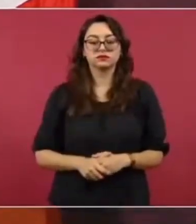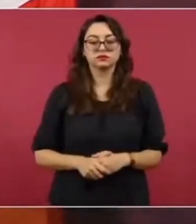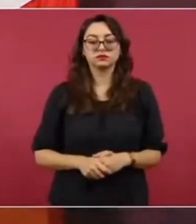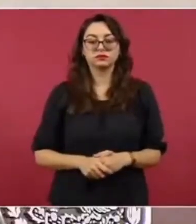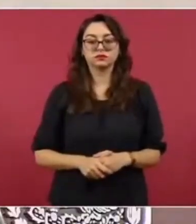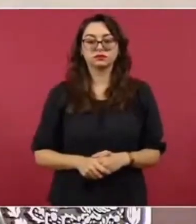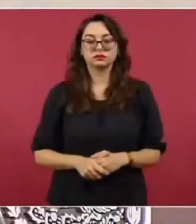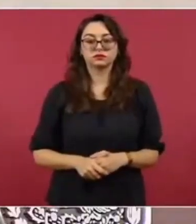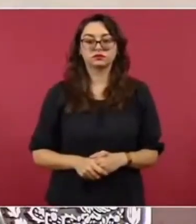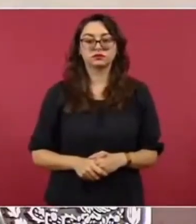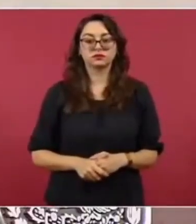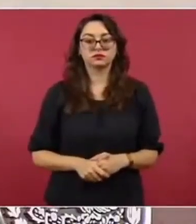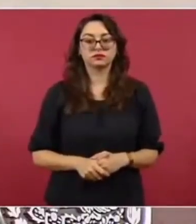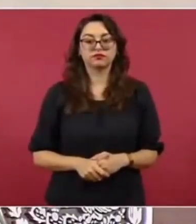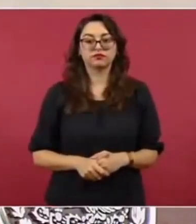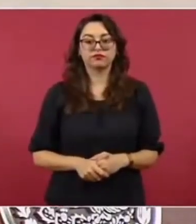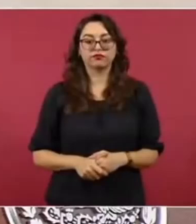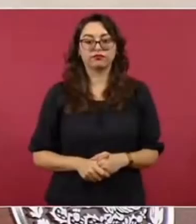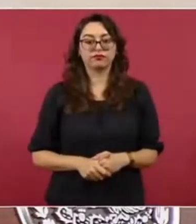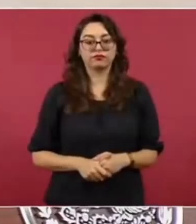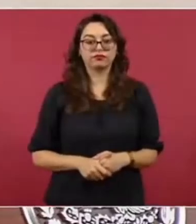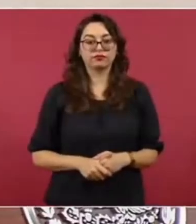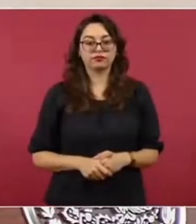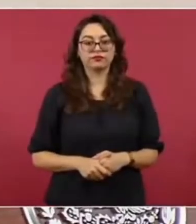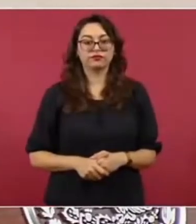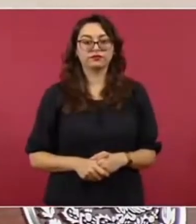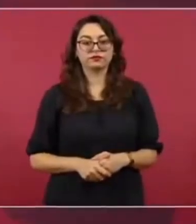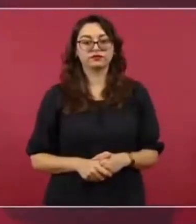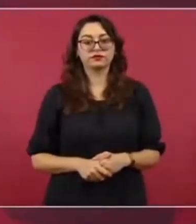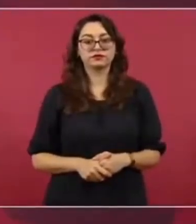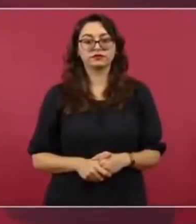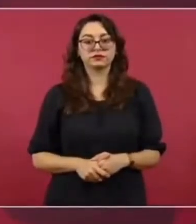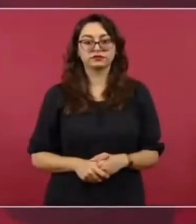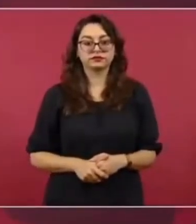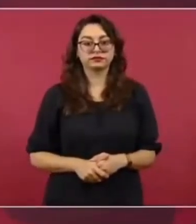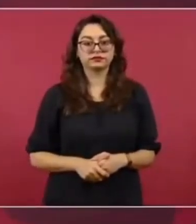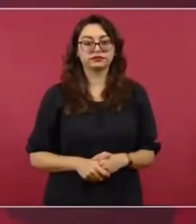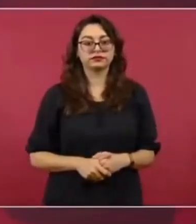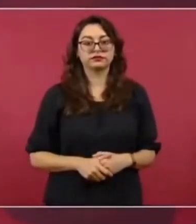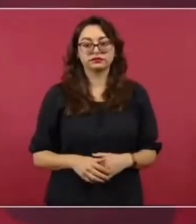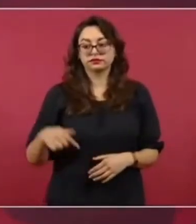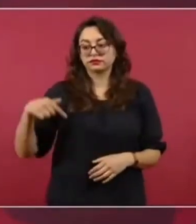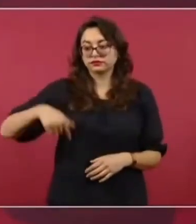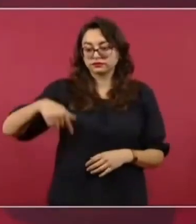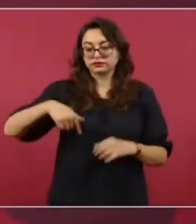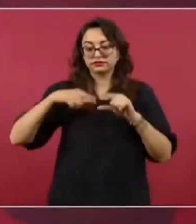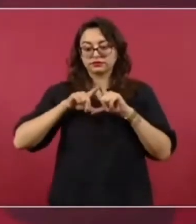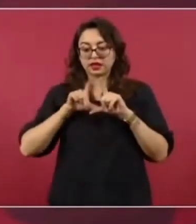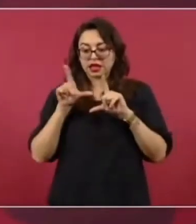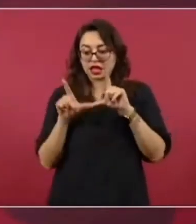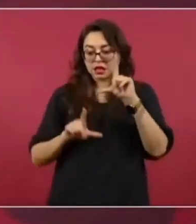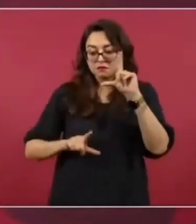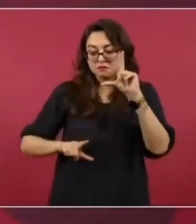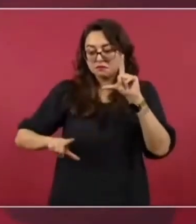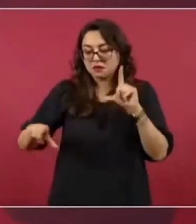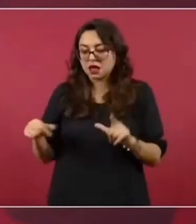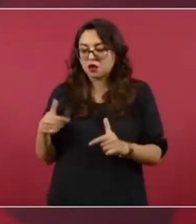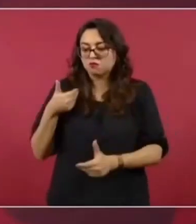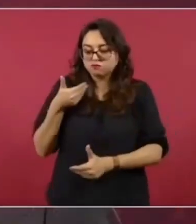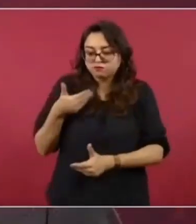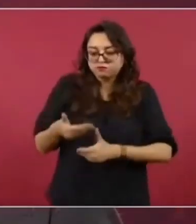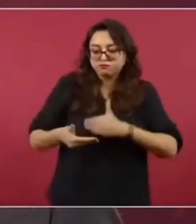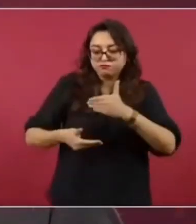llevando a cabo en México, el proceso en México, son los migrantes